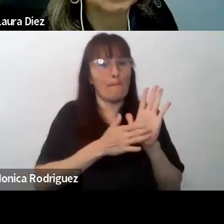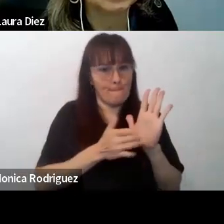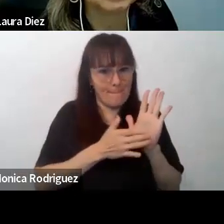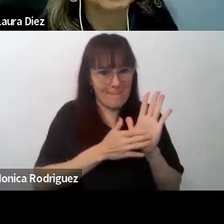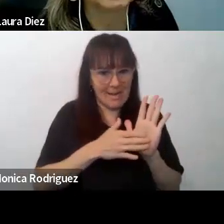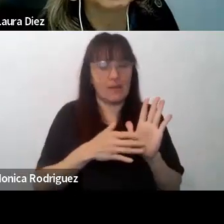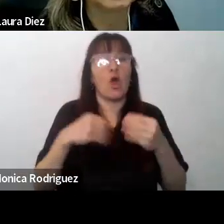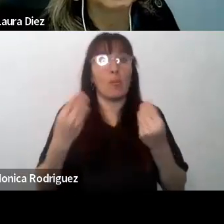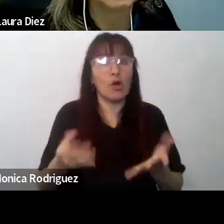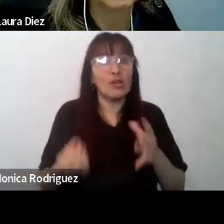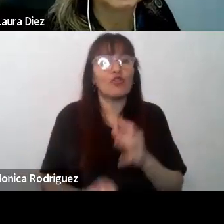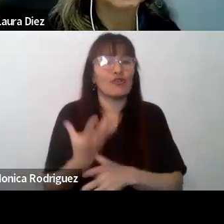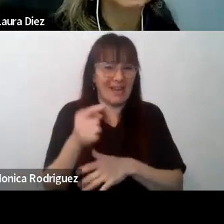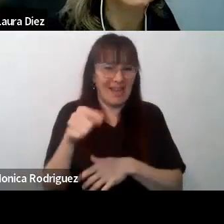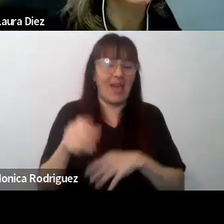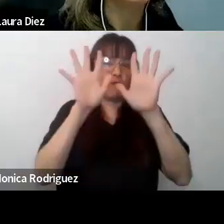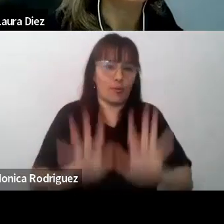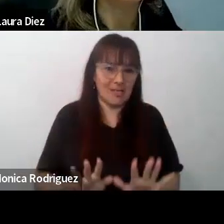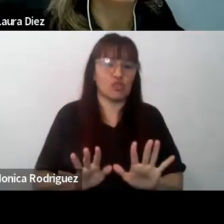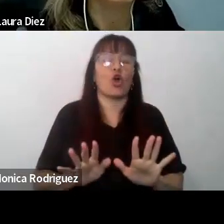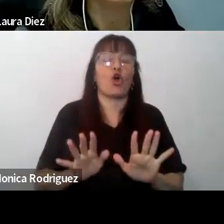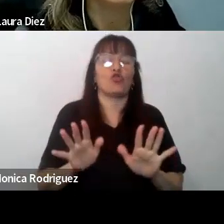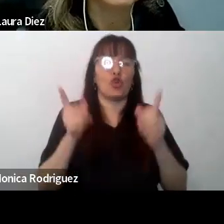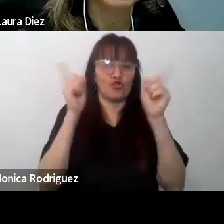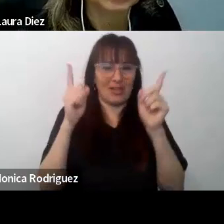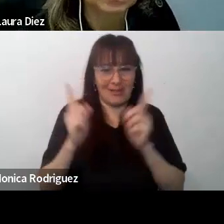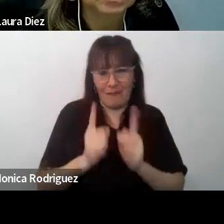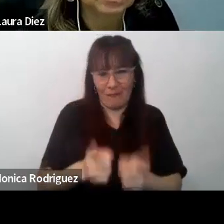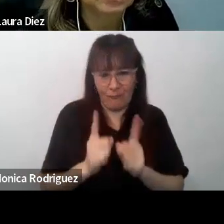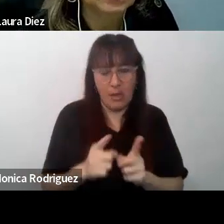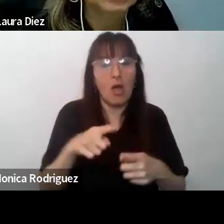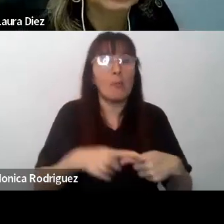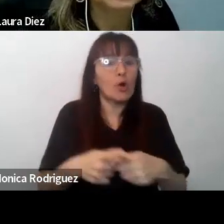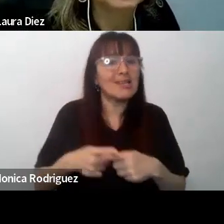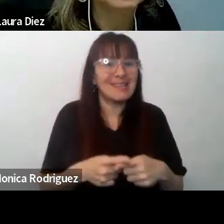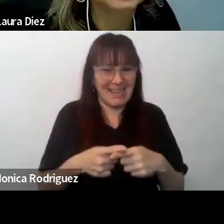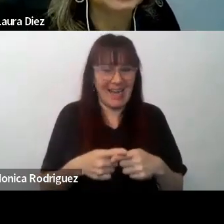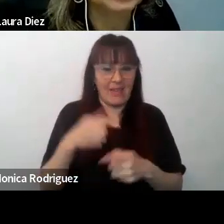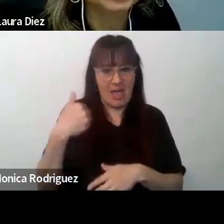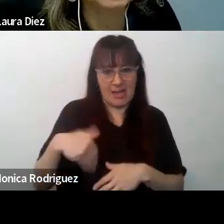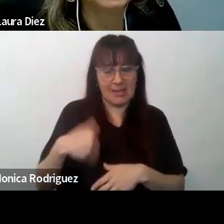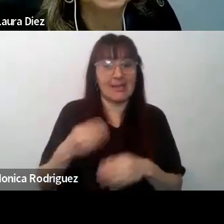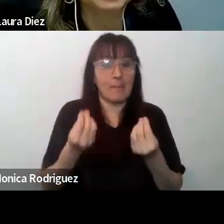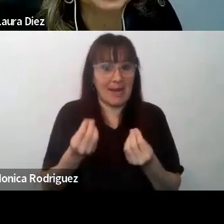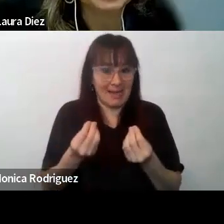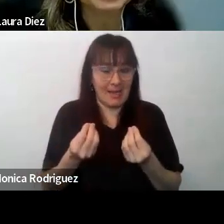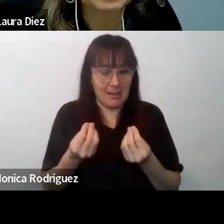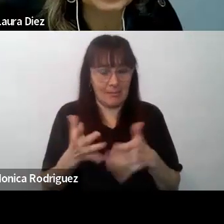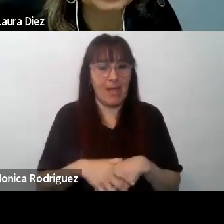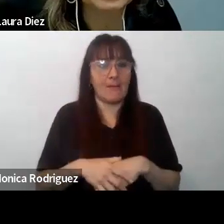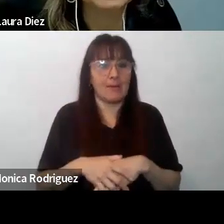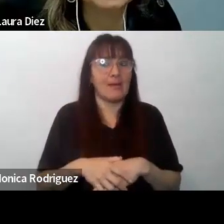surge este Programa Nacional de Formación Permanente, que es la política del Estado argentino para garantizar de manera